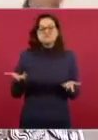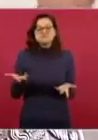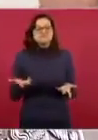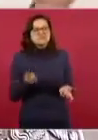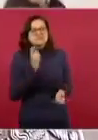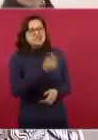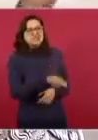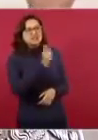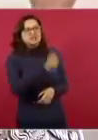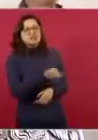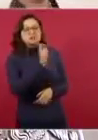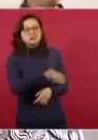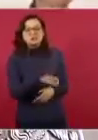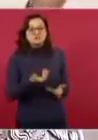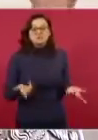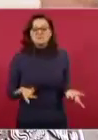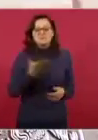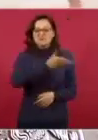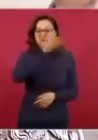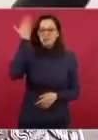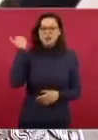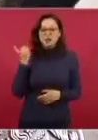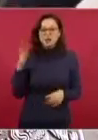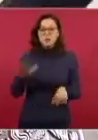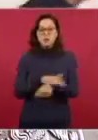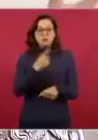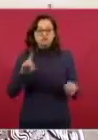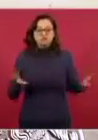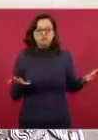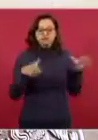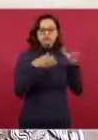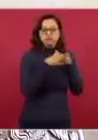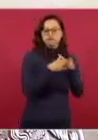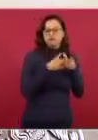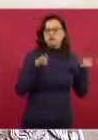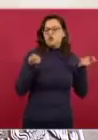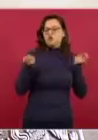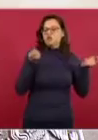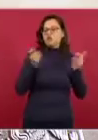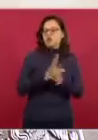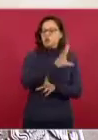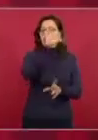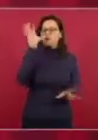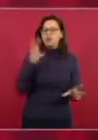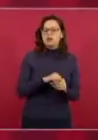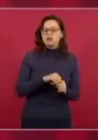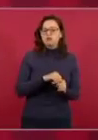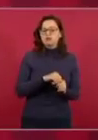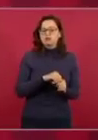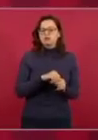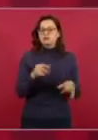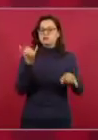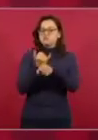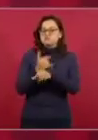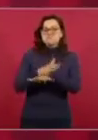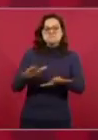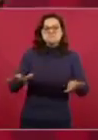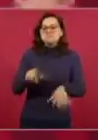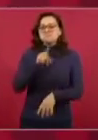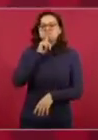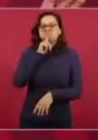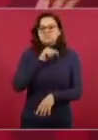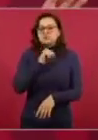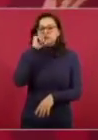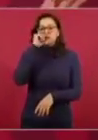la oligarquía tenía el control de los medios de comunicación y no